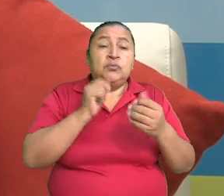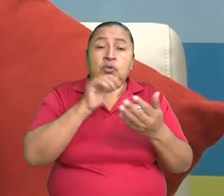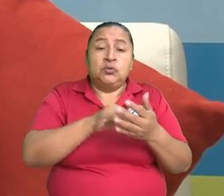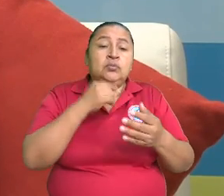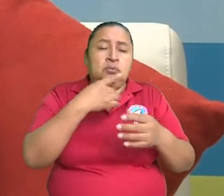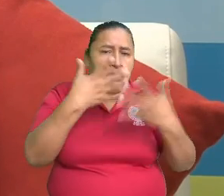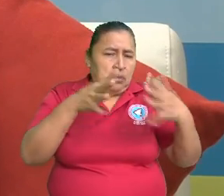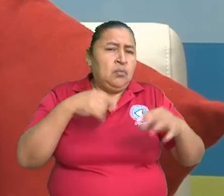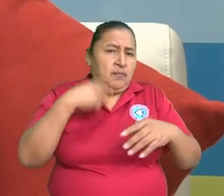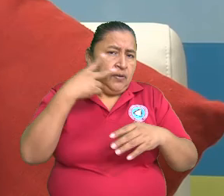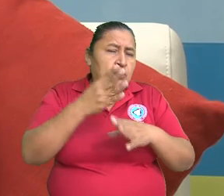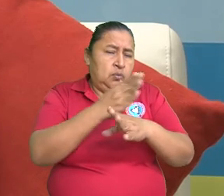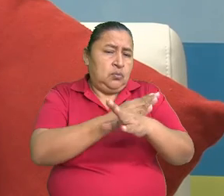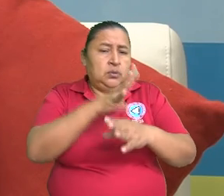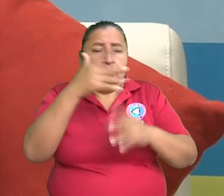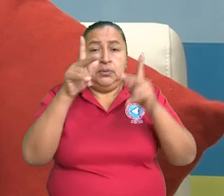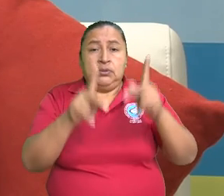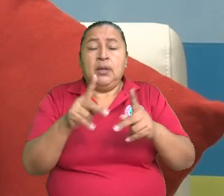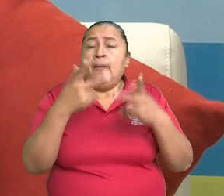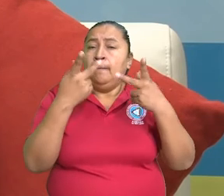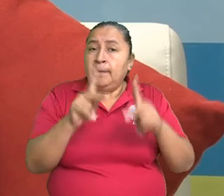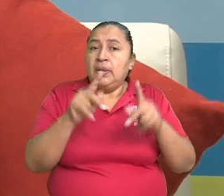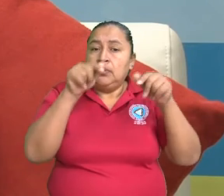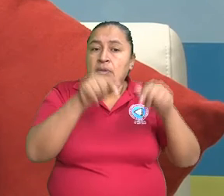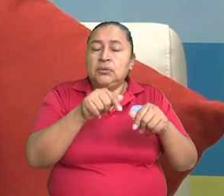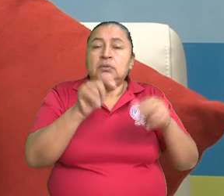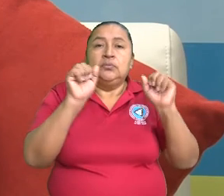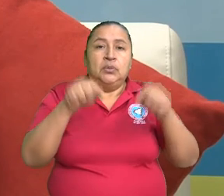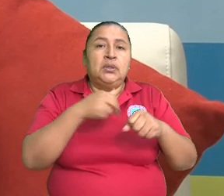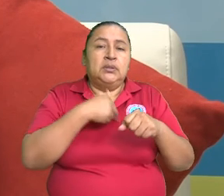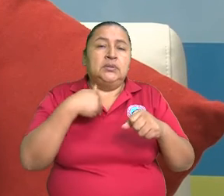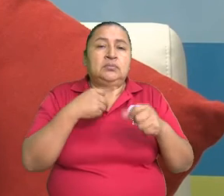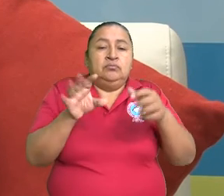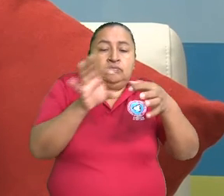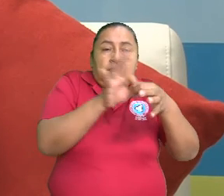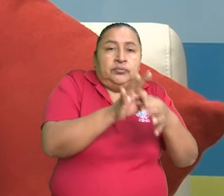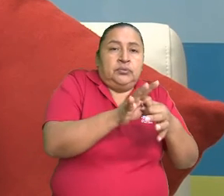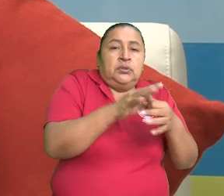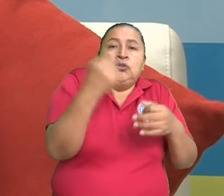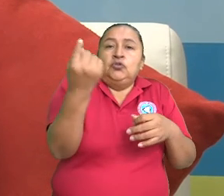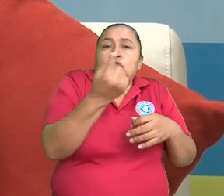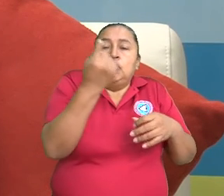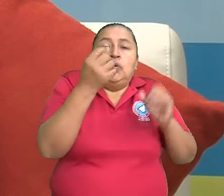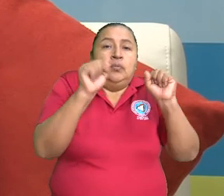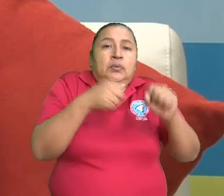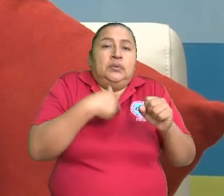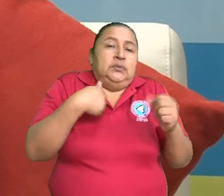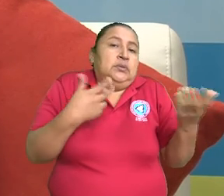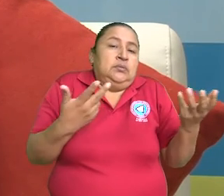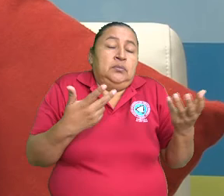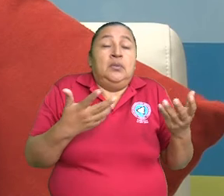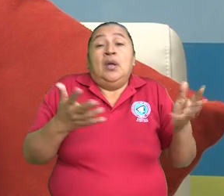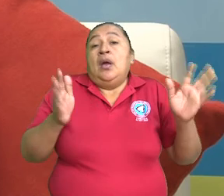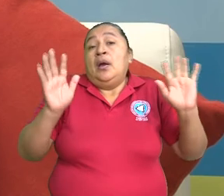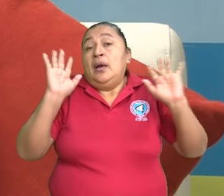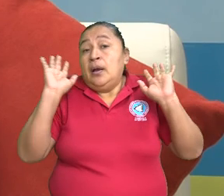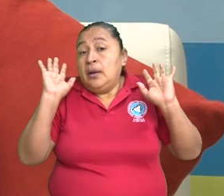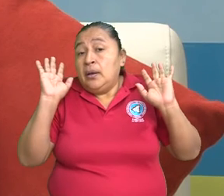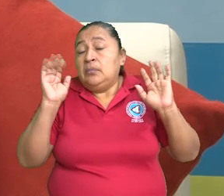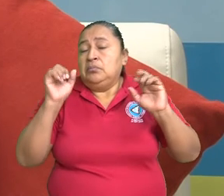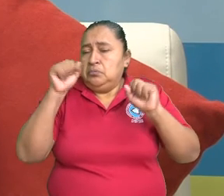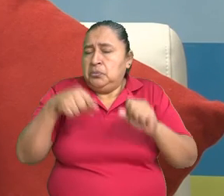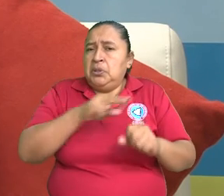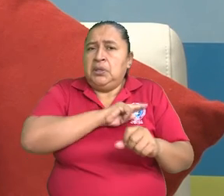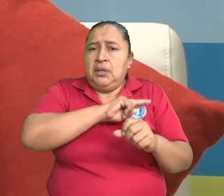sí hemos visto casos que suceden, ¿verdad? Pero estos ya pueden ser asociados a eventos independientes, ¿ya? A menos de